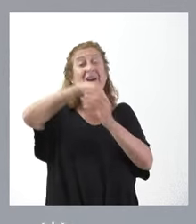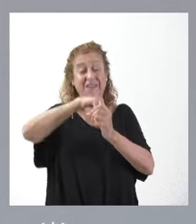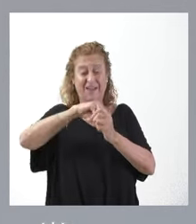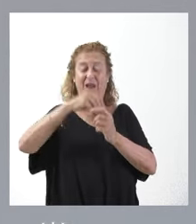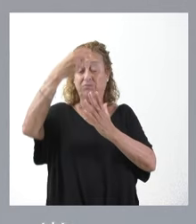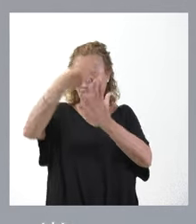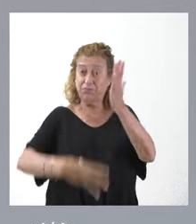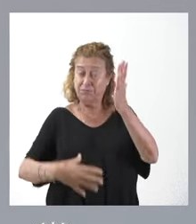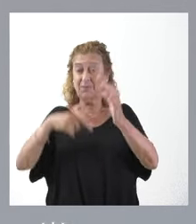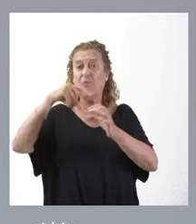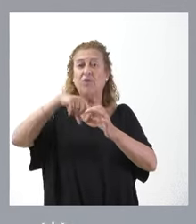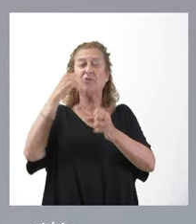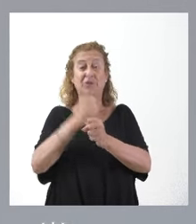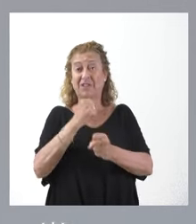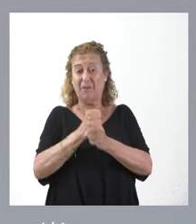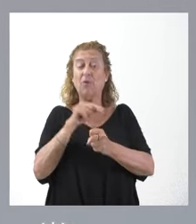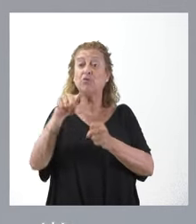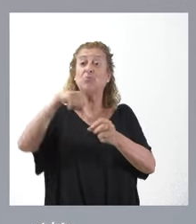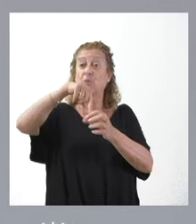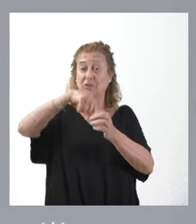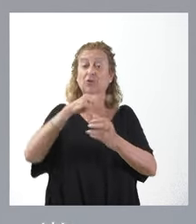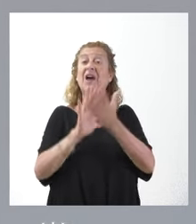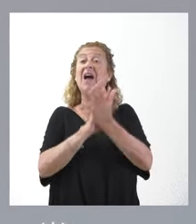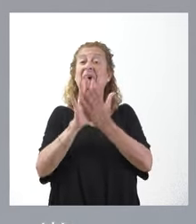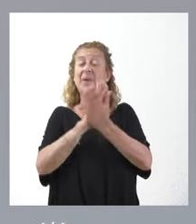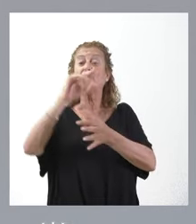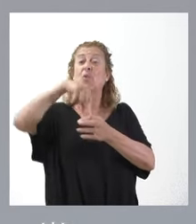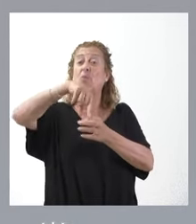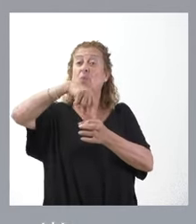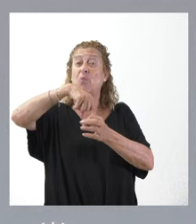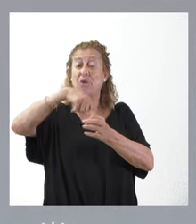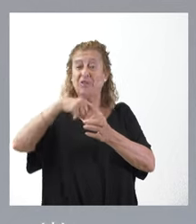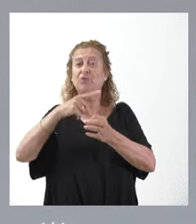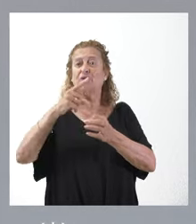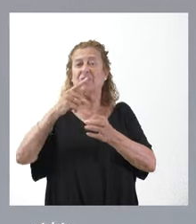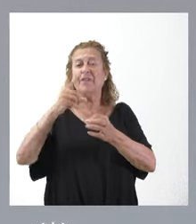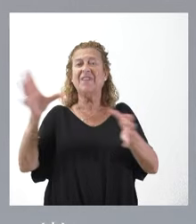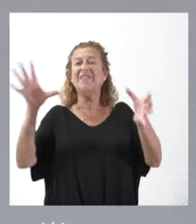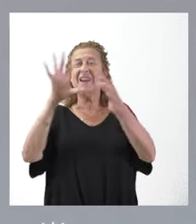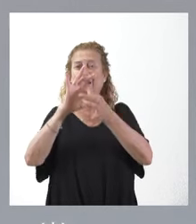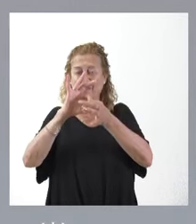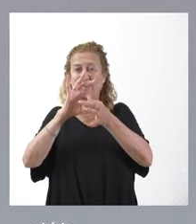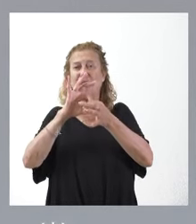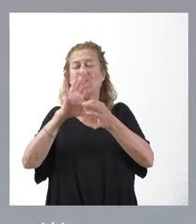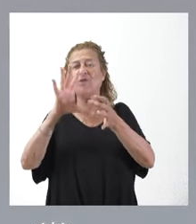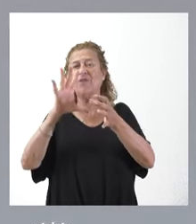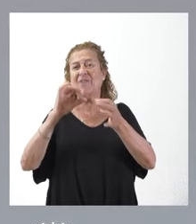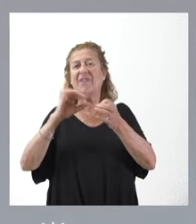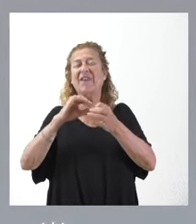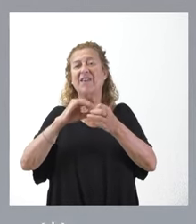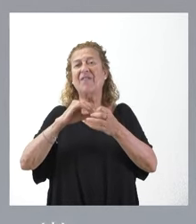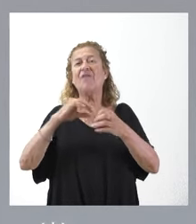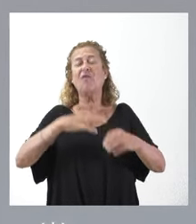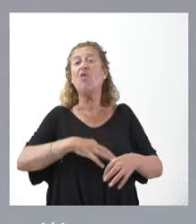puestos de trabajo esos puestos. Estamos hablando de puestos de la relación de puestos, valga la redundancia, de